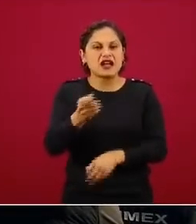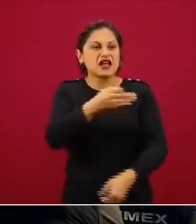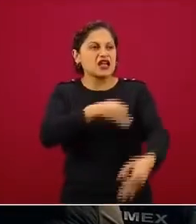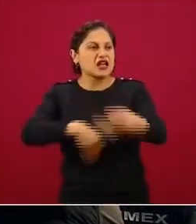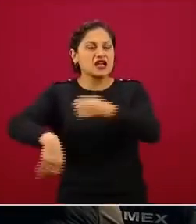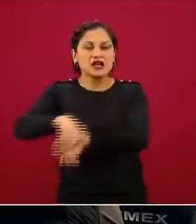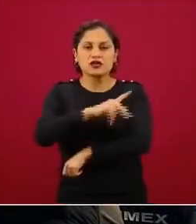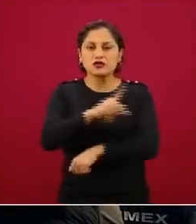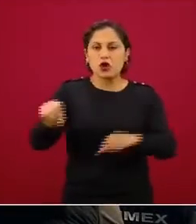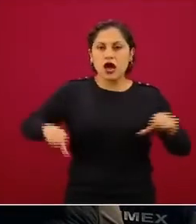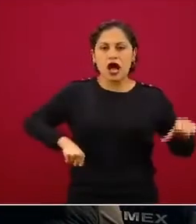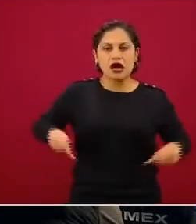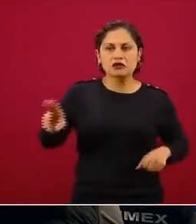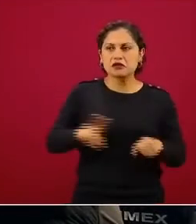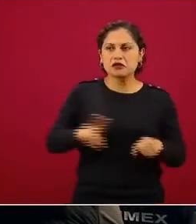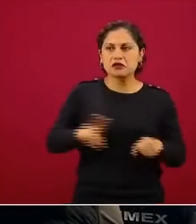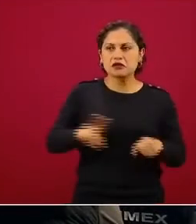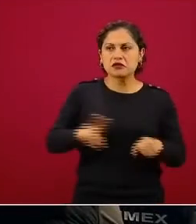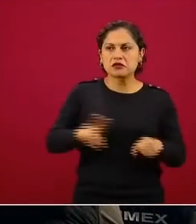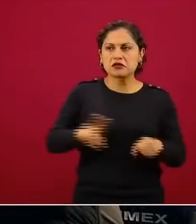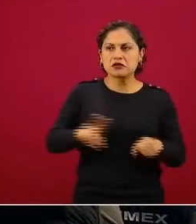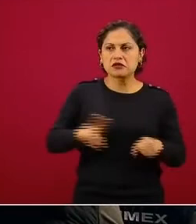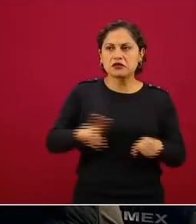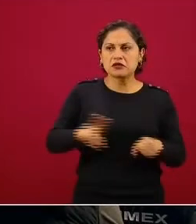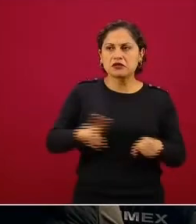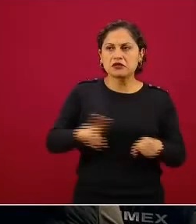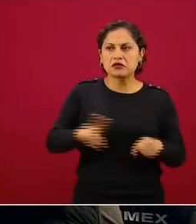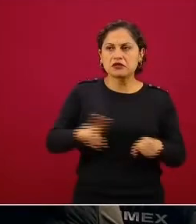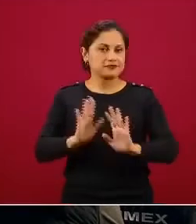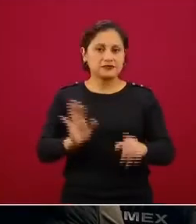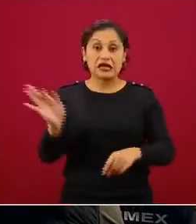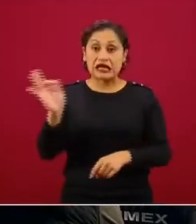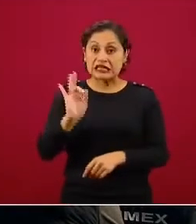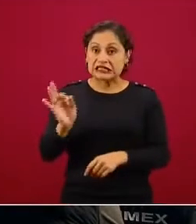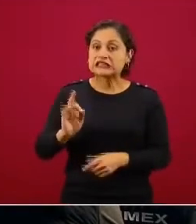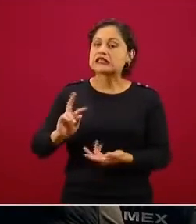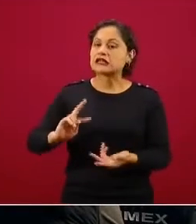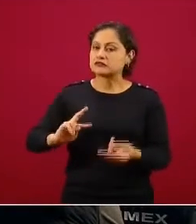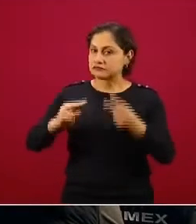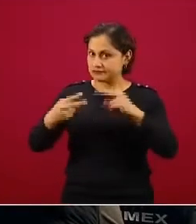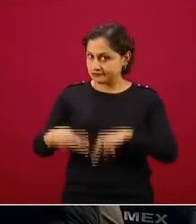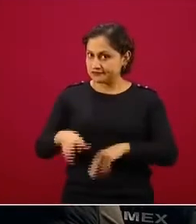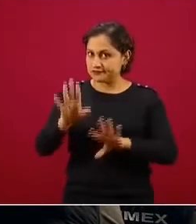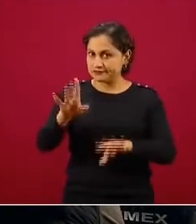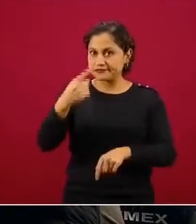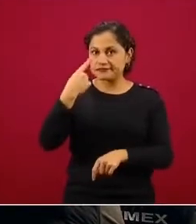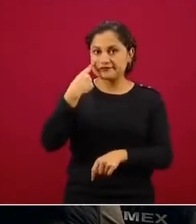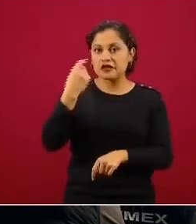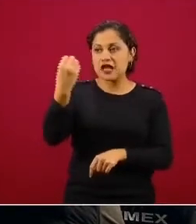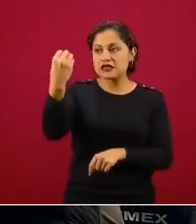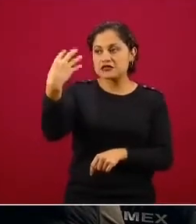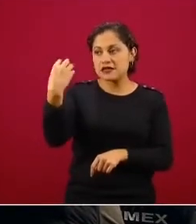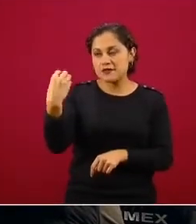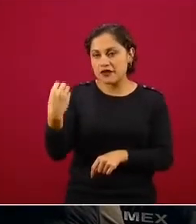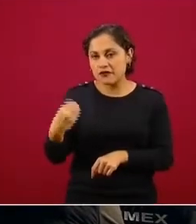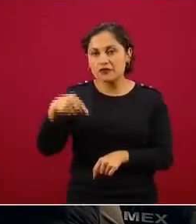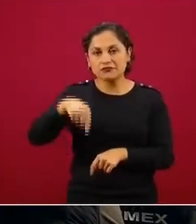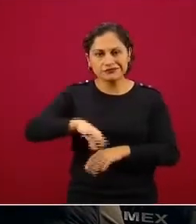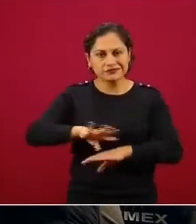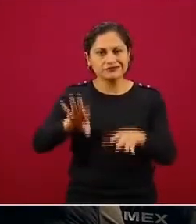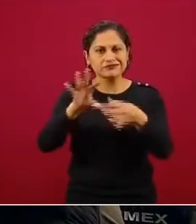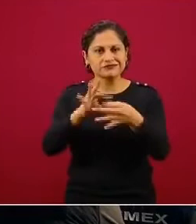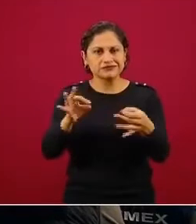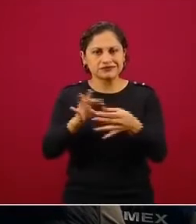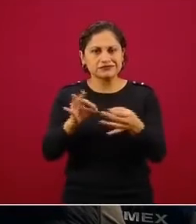a partir del primero de junio, quizá todo lo contrario. Que en este momento hay un semáforo, como ya se ha explicado aquí, y que en específico para las